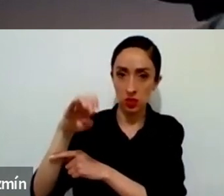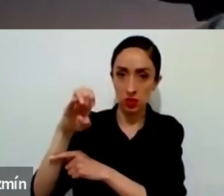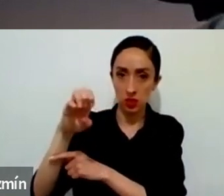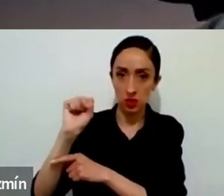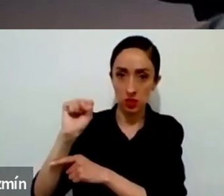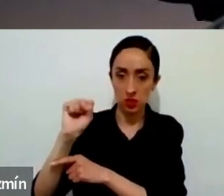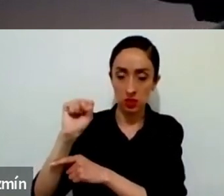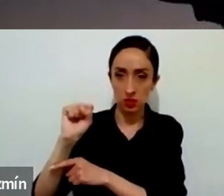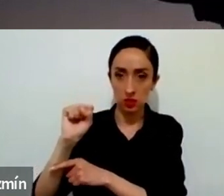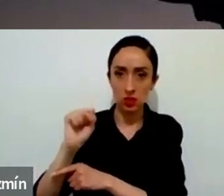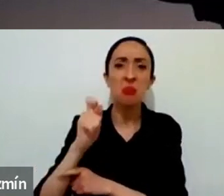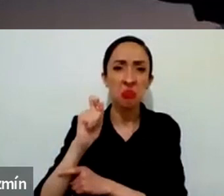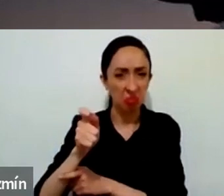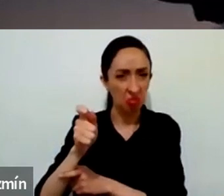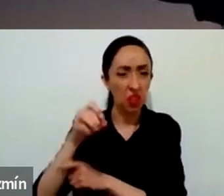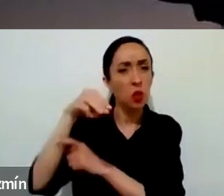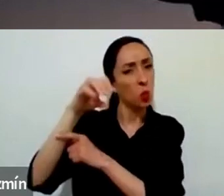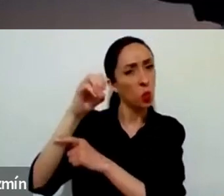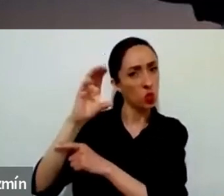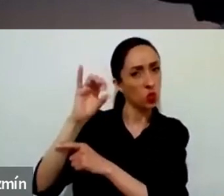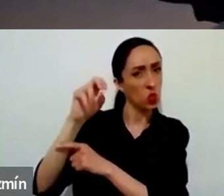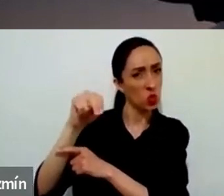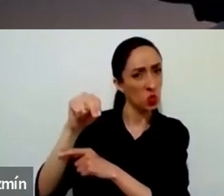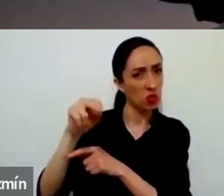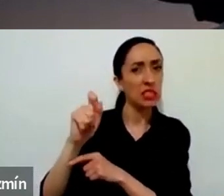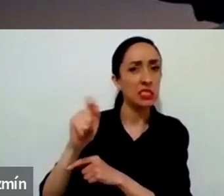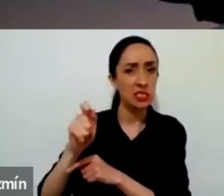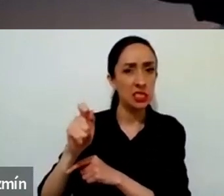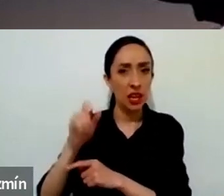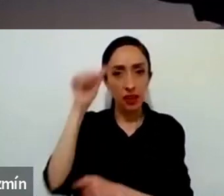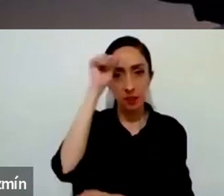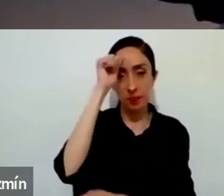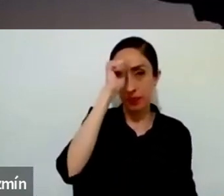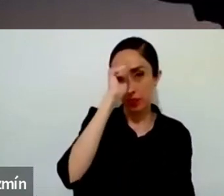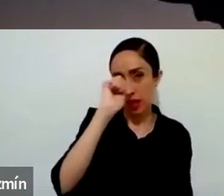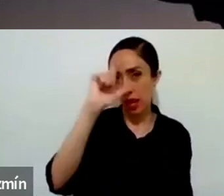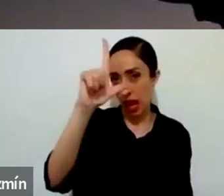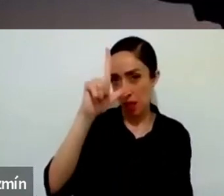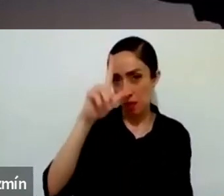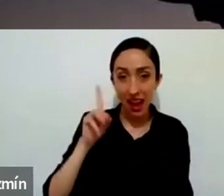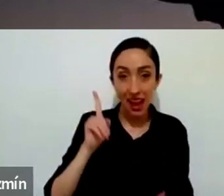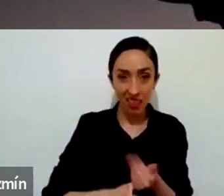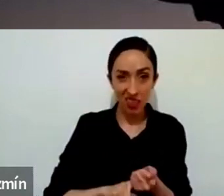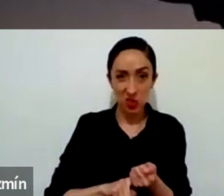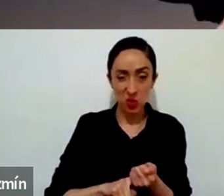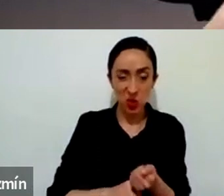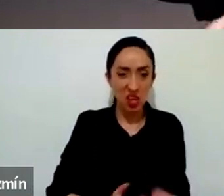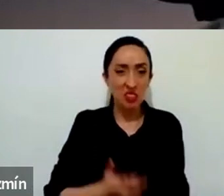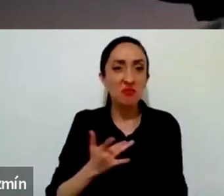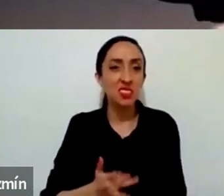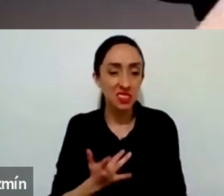alma. Y la idea es evaluar cada hora de nuestro día. Y